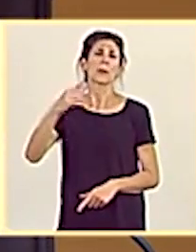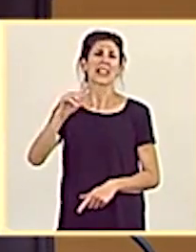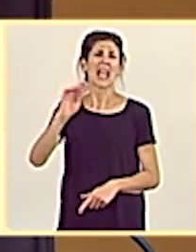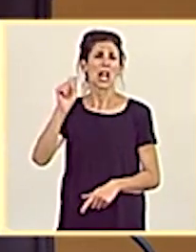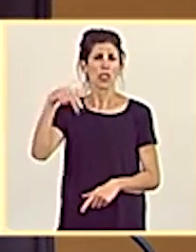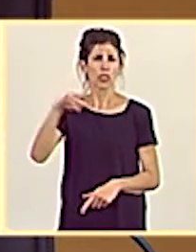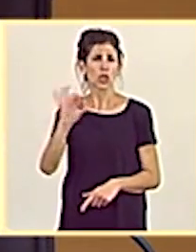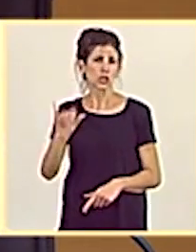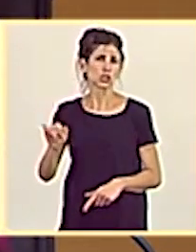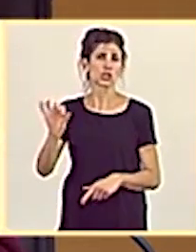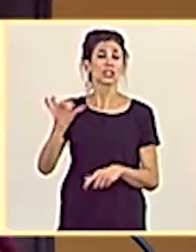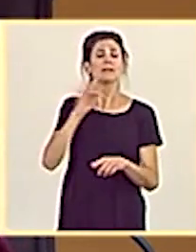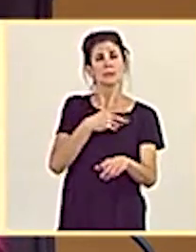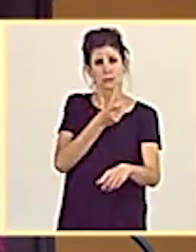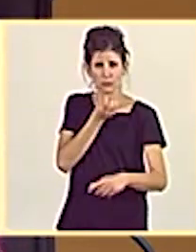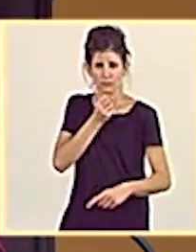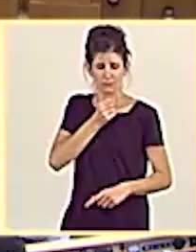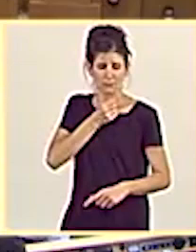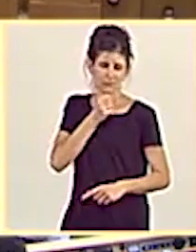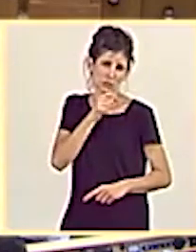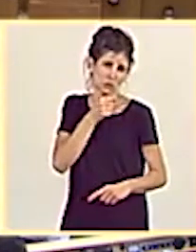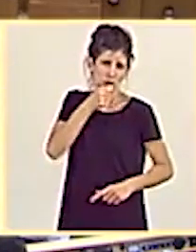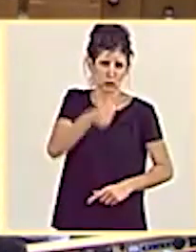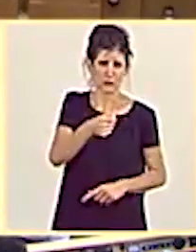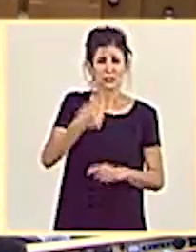Socialista. Tiene la palabra su señoría.